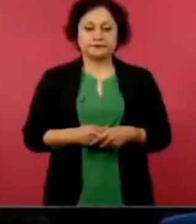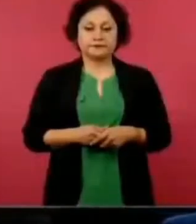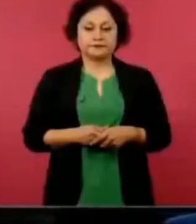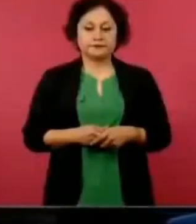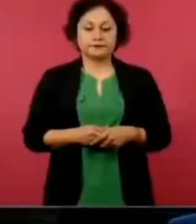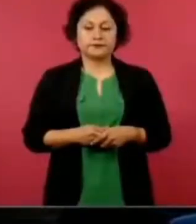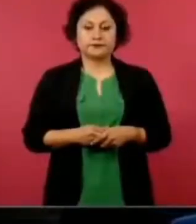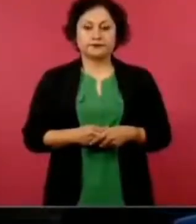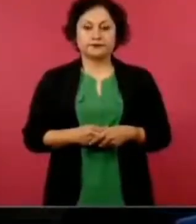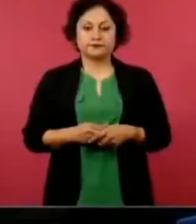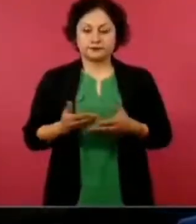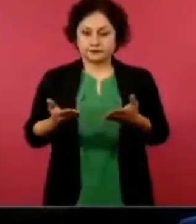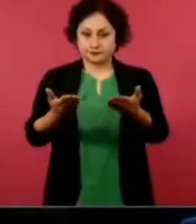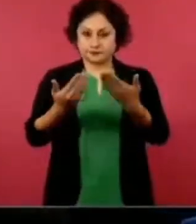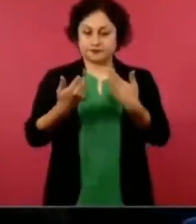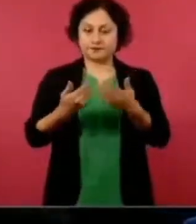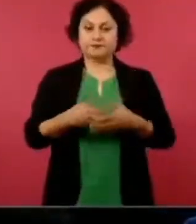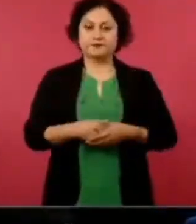Adelante.